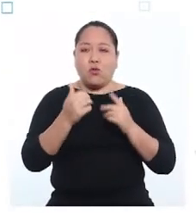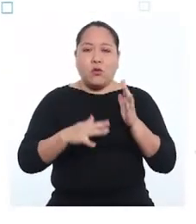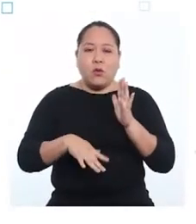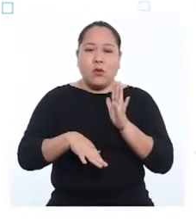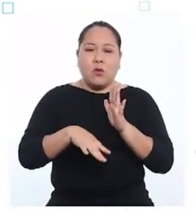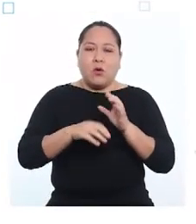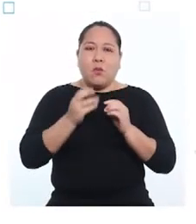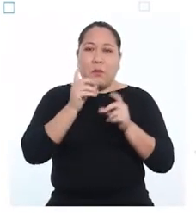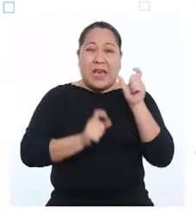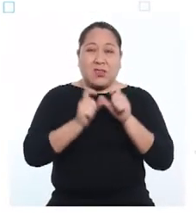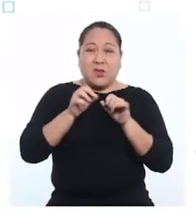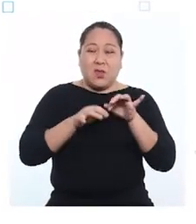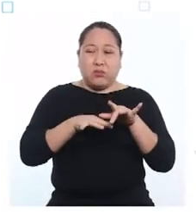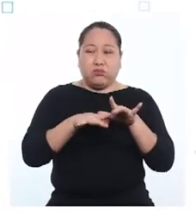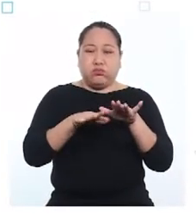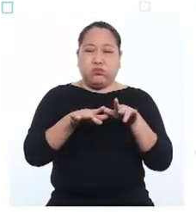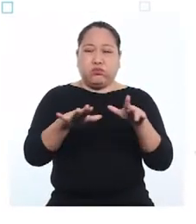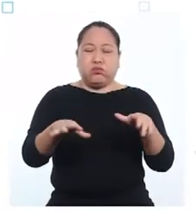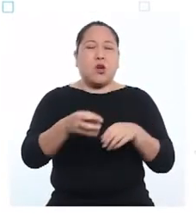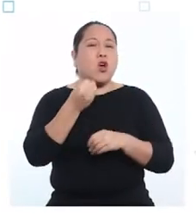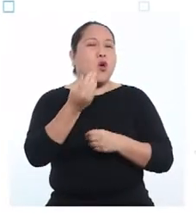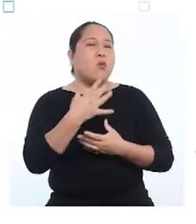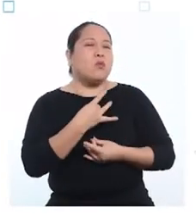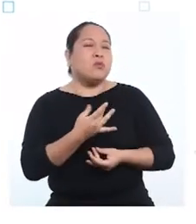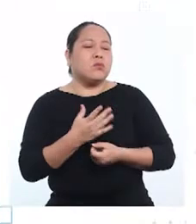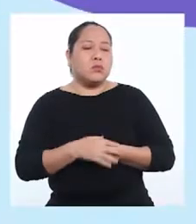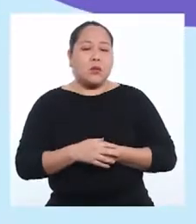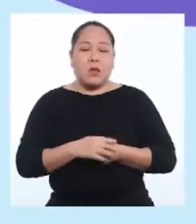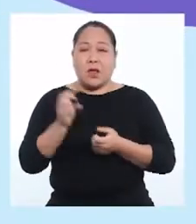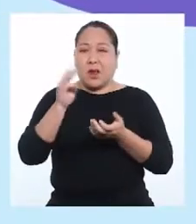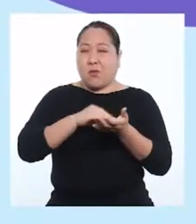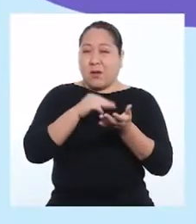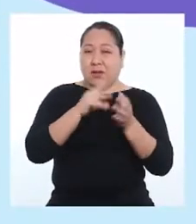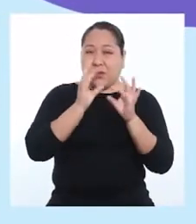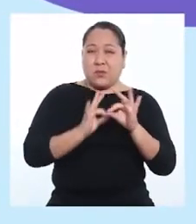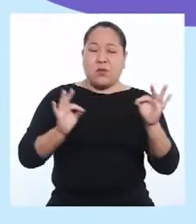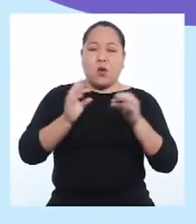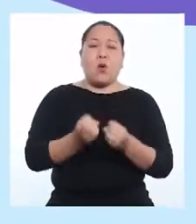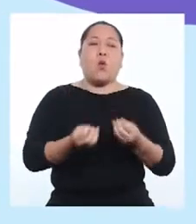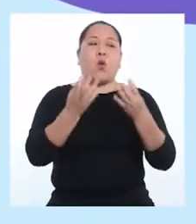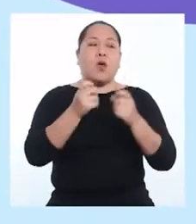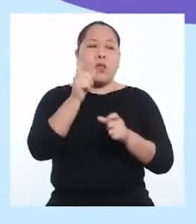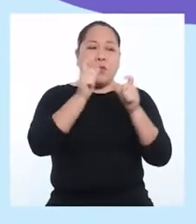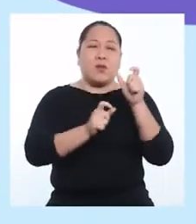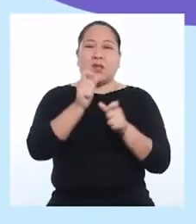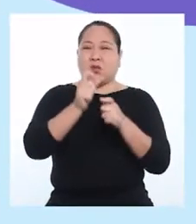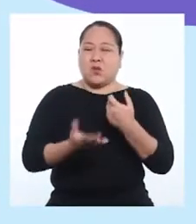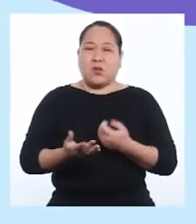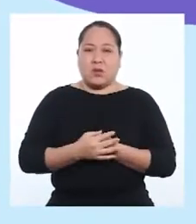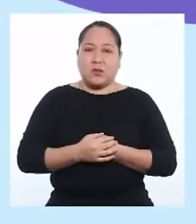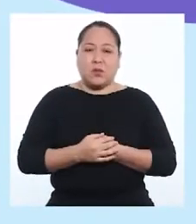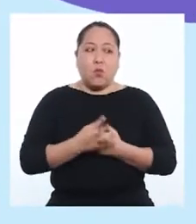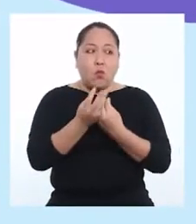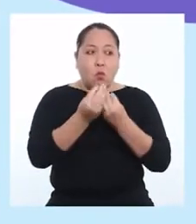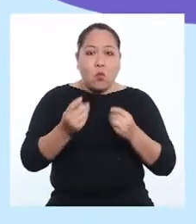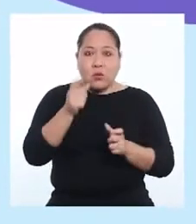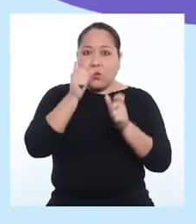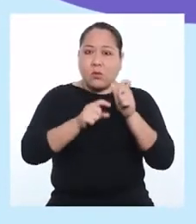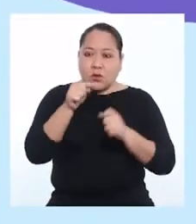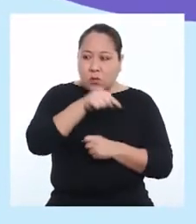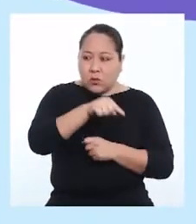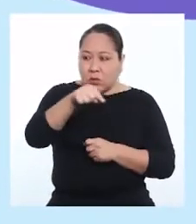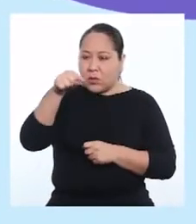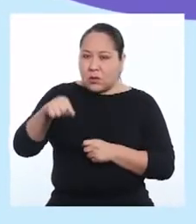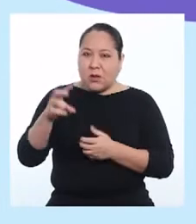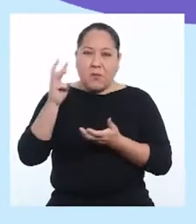crecimiento urbano. Interesante. ¿Cómo así? El mayor factor es la cantidad de gente, ya que mayor cantidad